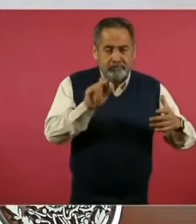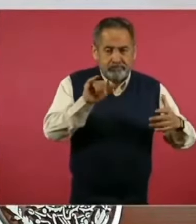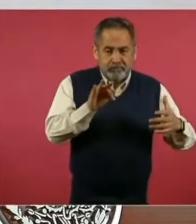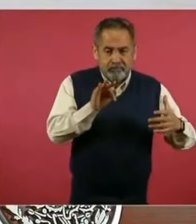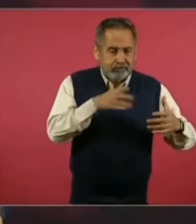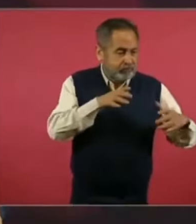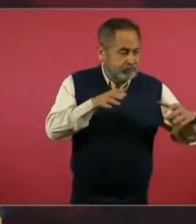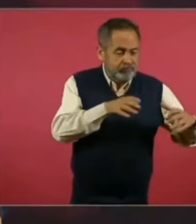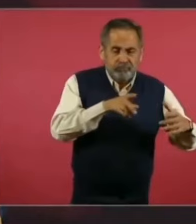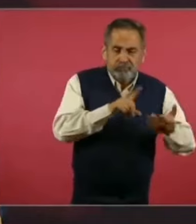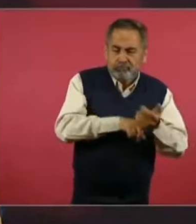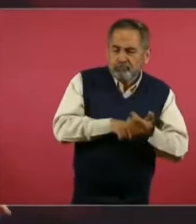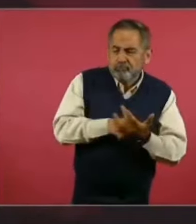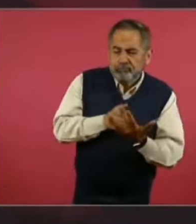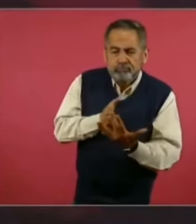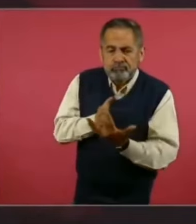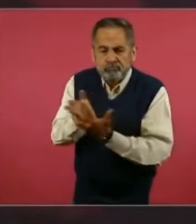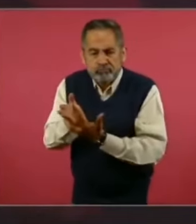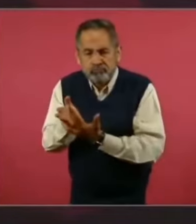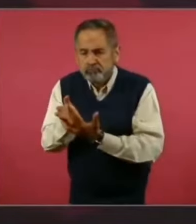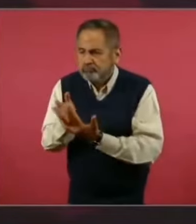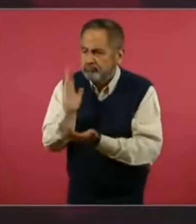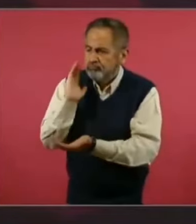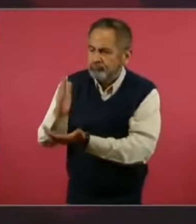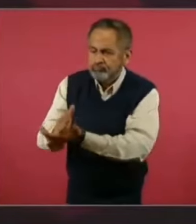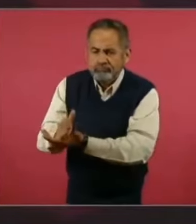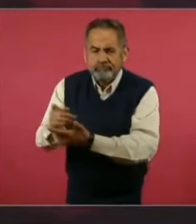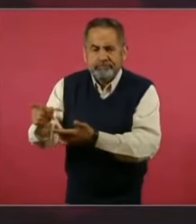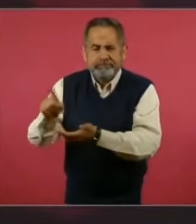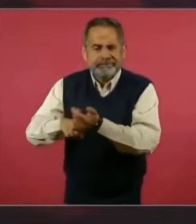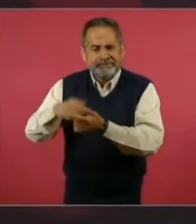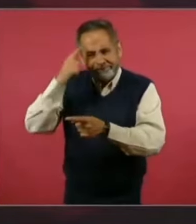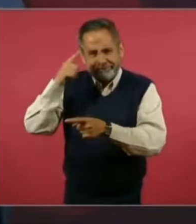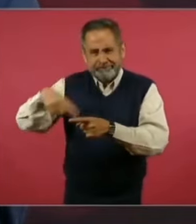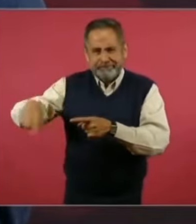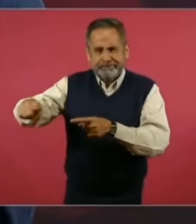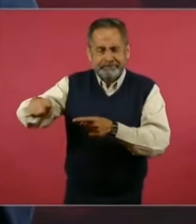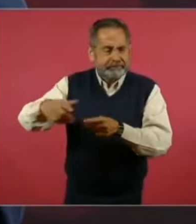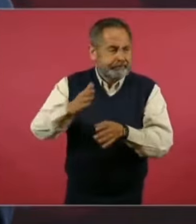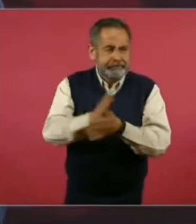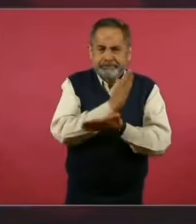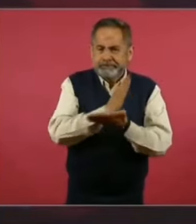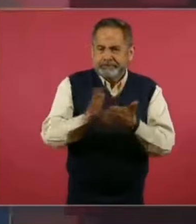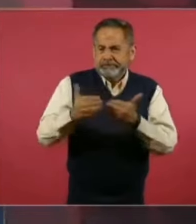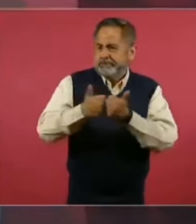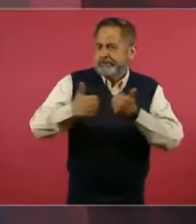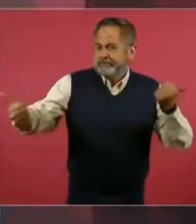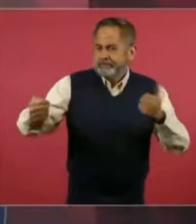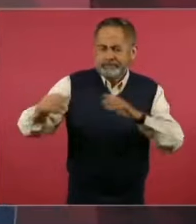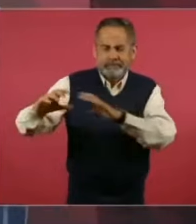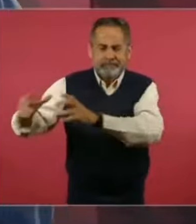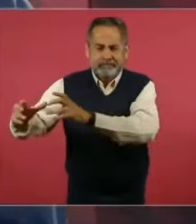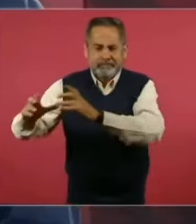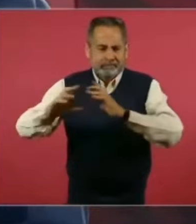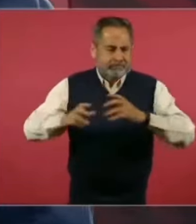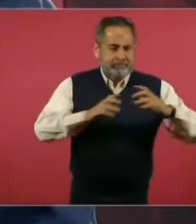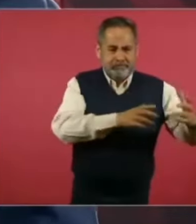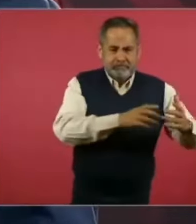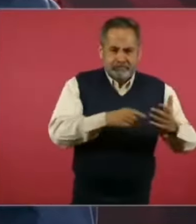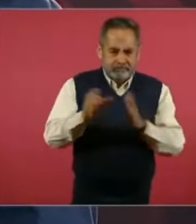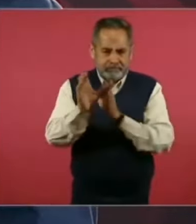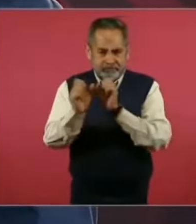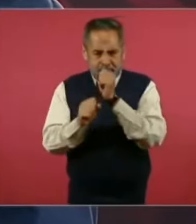detenga un proceso que de acuerdo a la